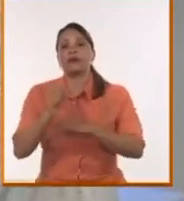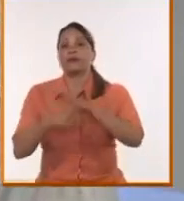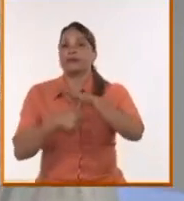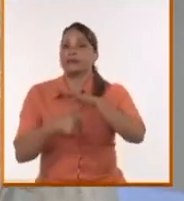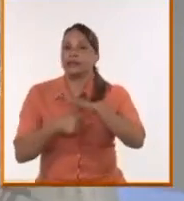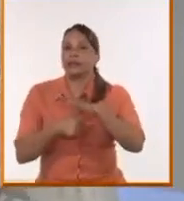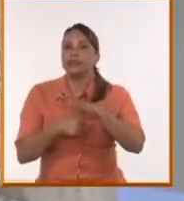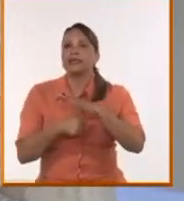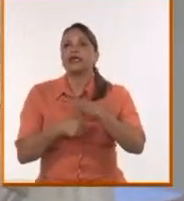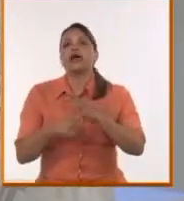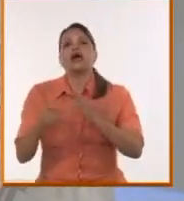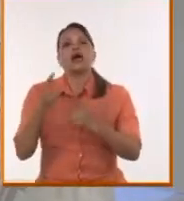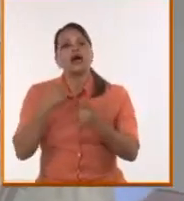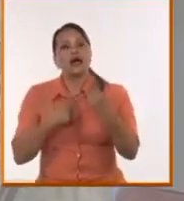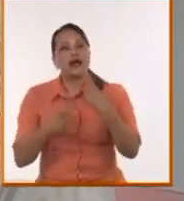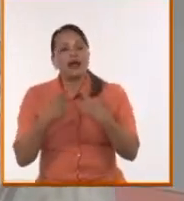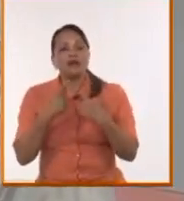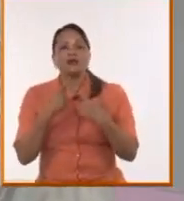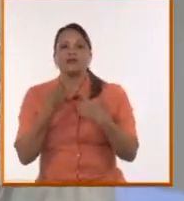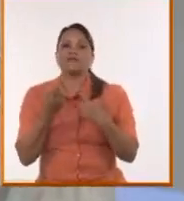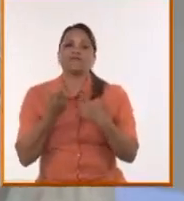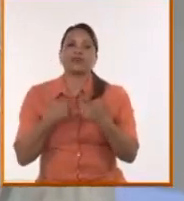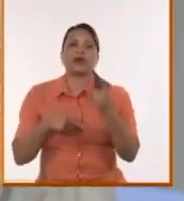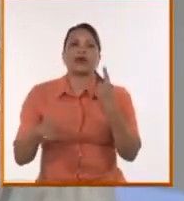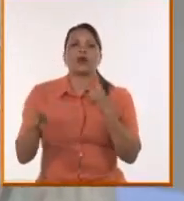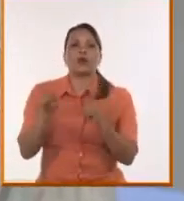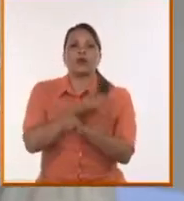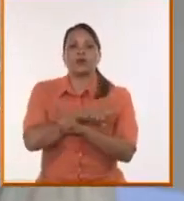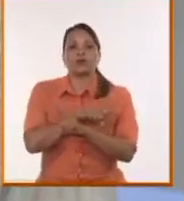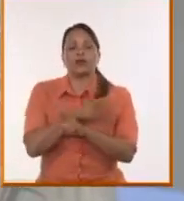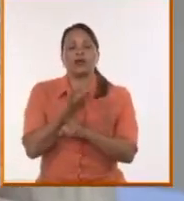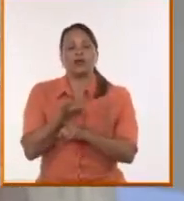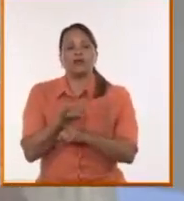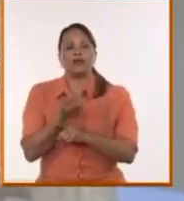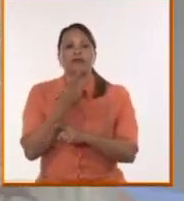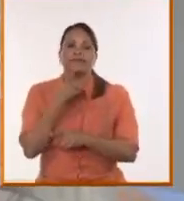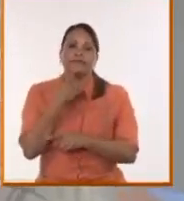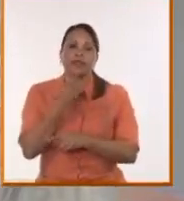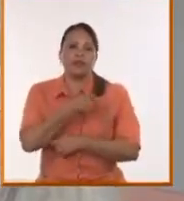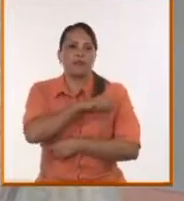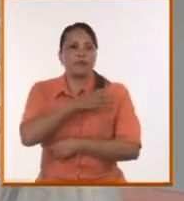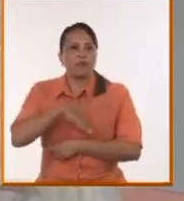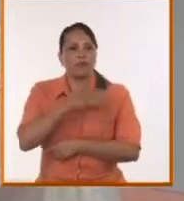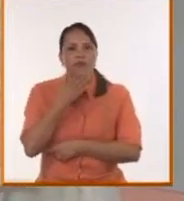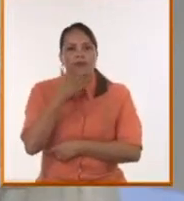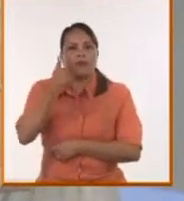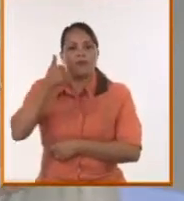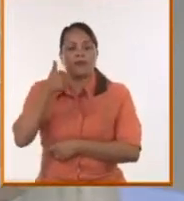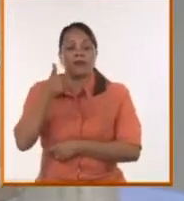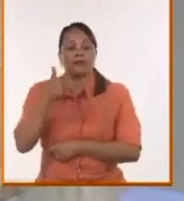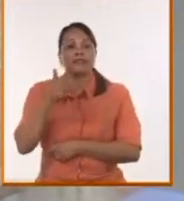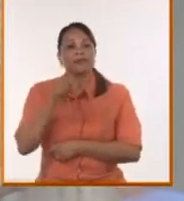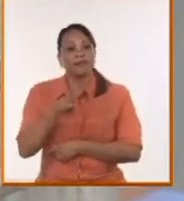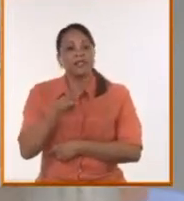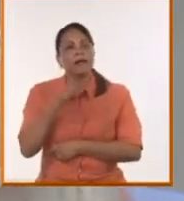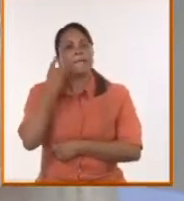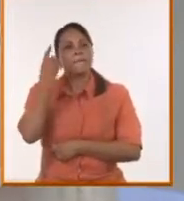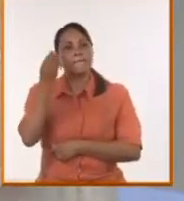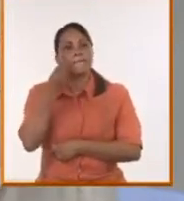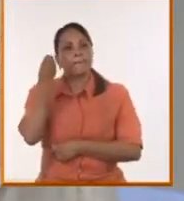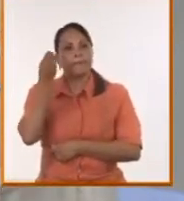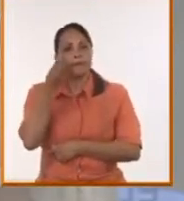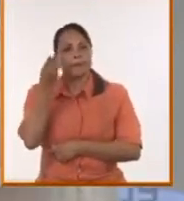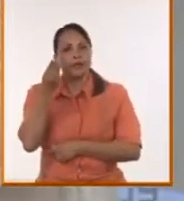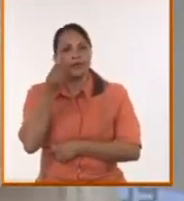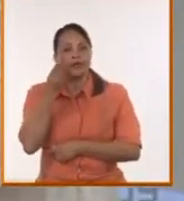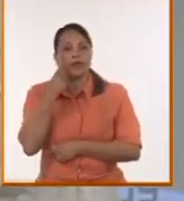decir, con algo que va totalmente ajeno a la generación del bien común y de la política de bienestar. Y creemos entonces que ese aspiracionismo,